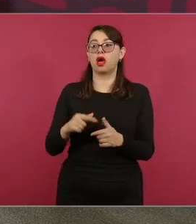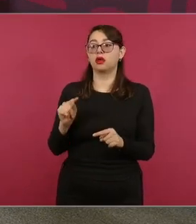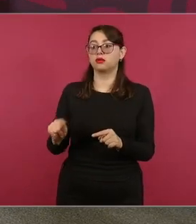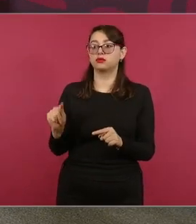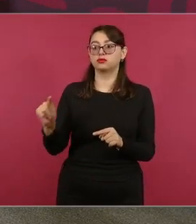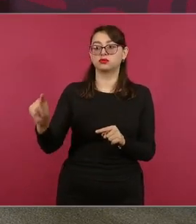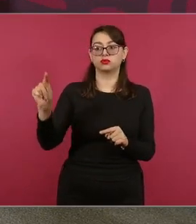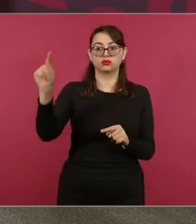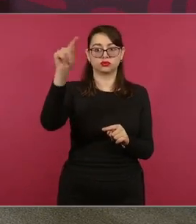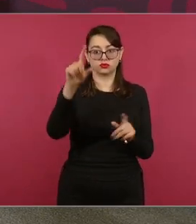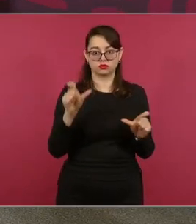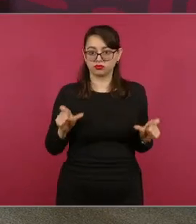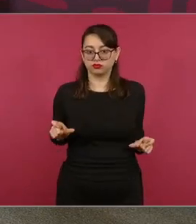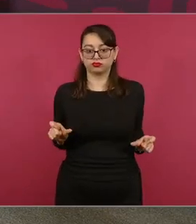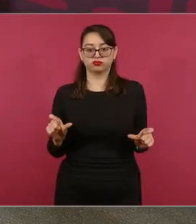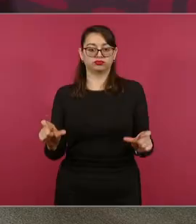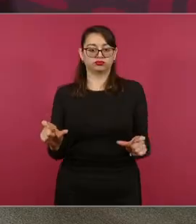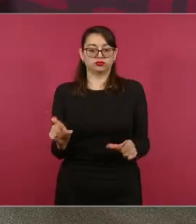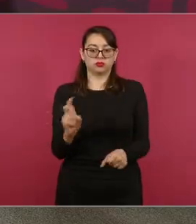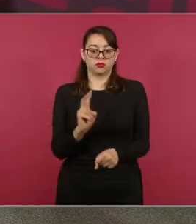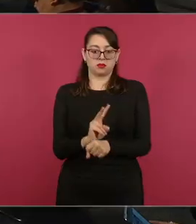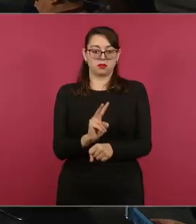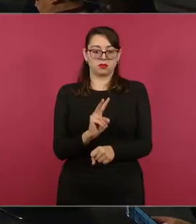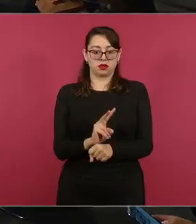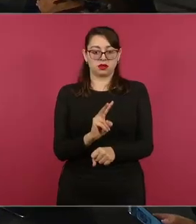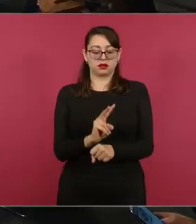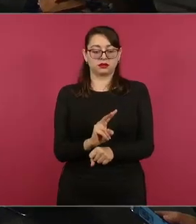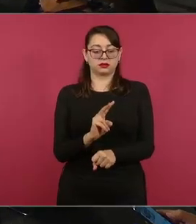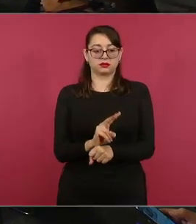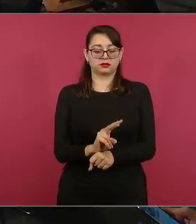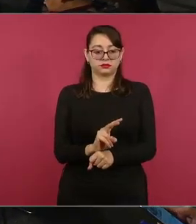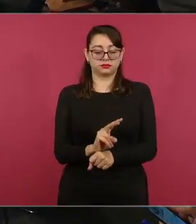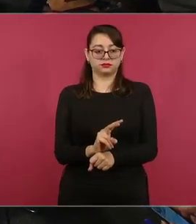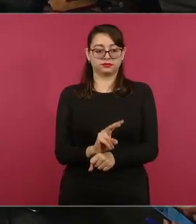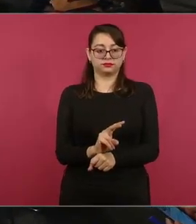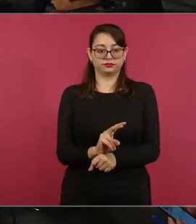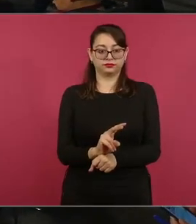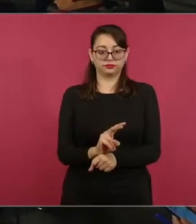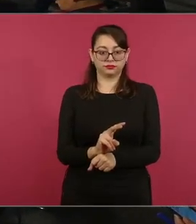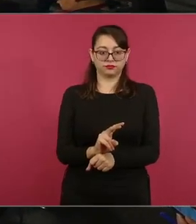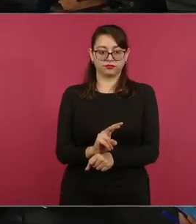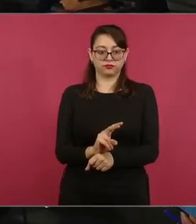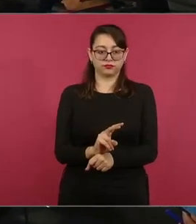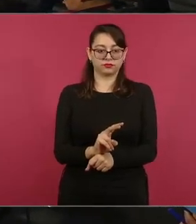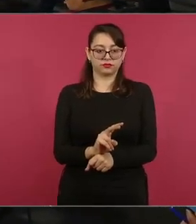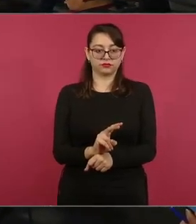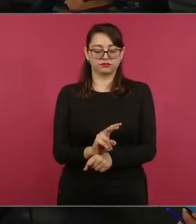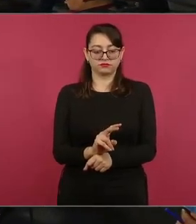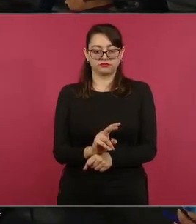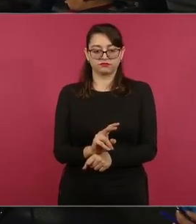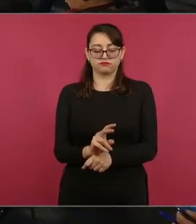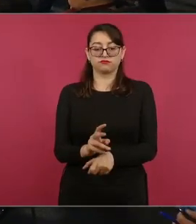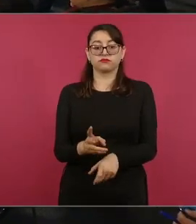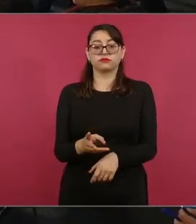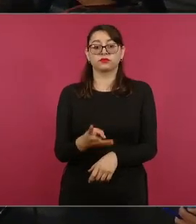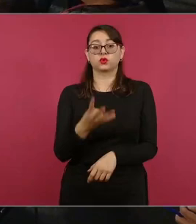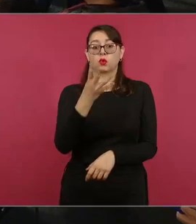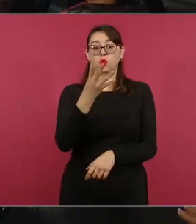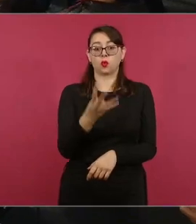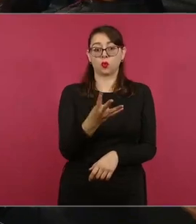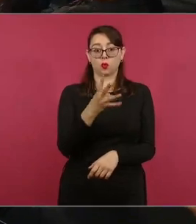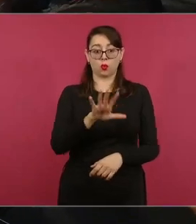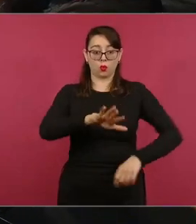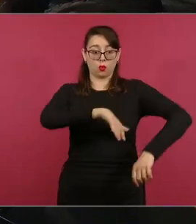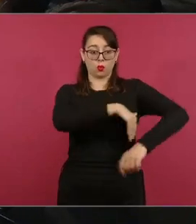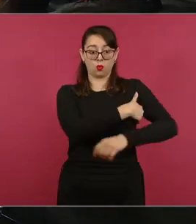setenta y ocho que existen aquí en Acapulco. También tiene el control de cuatro bodegas central de